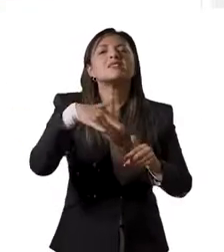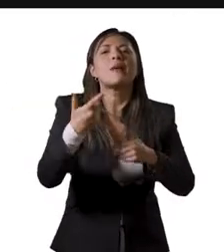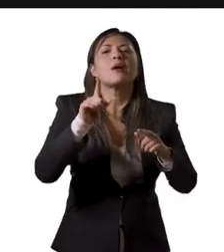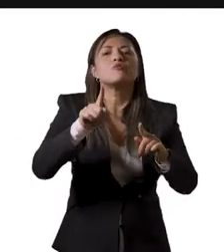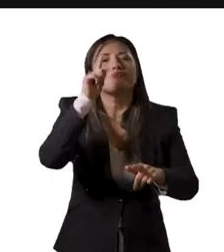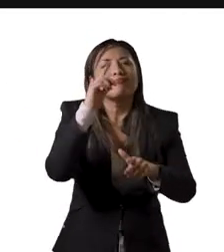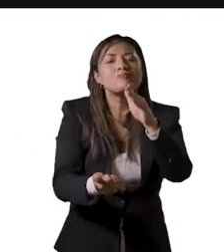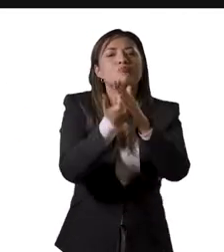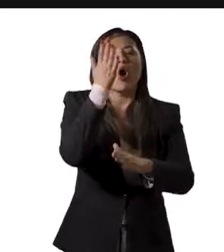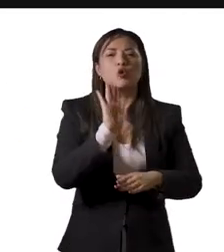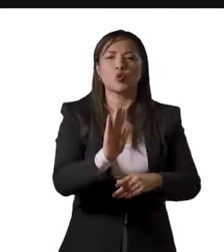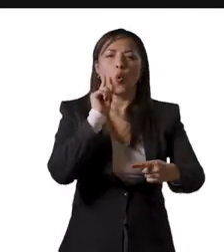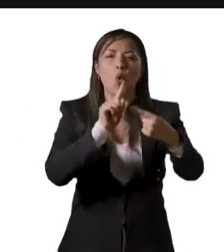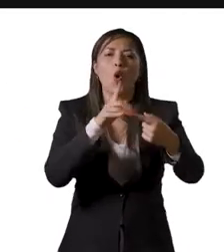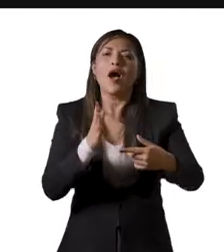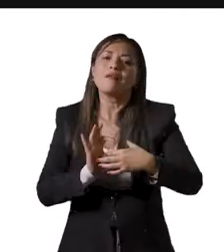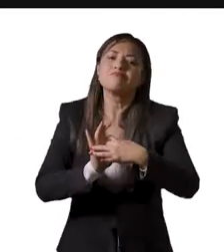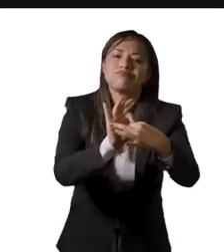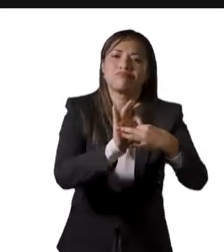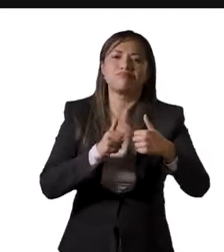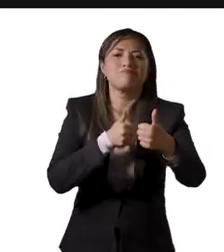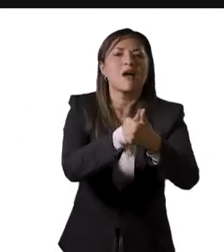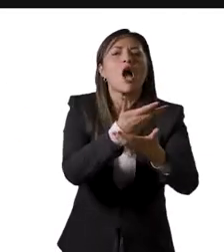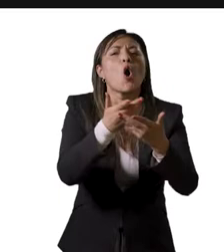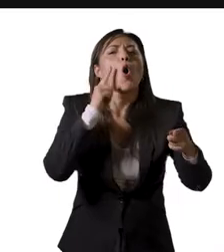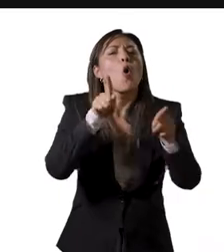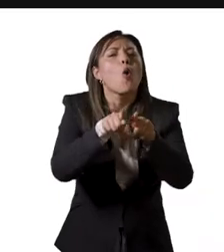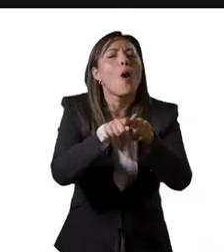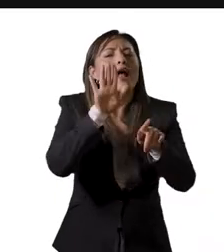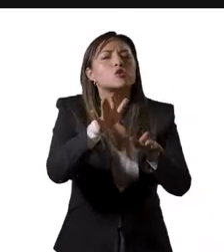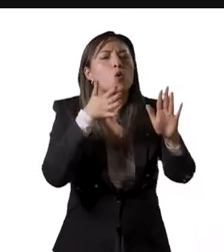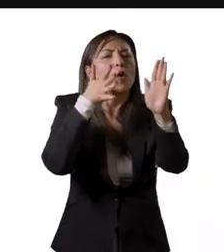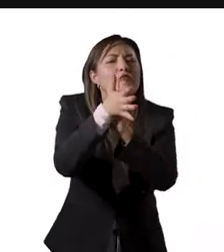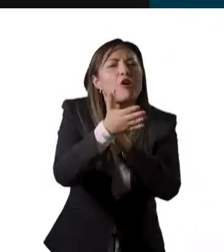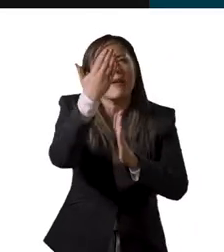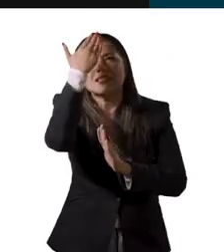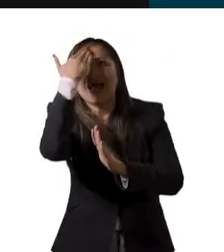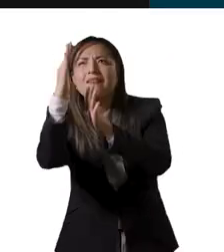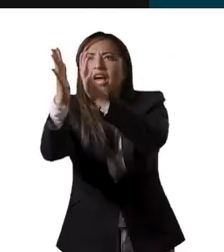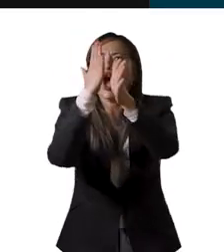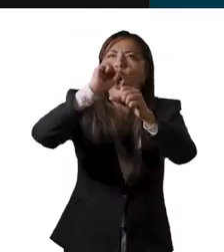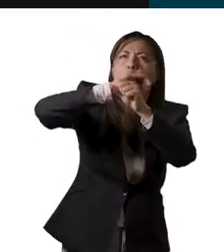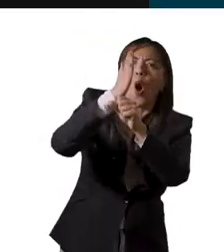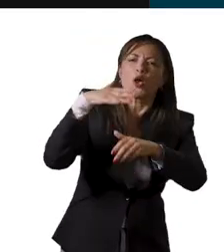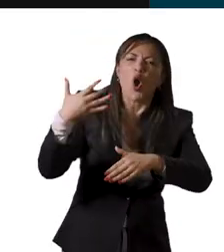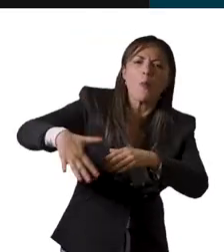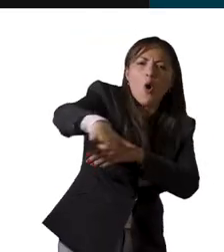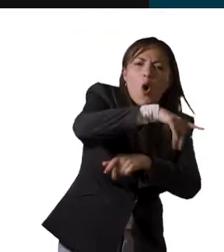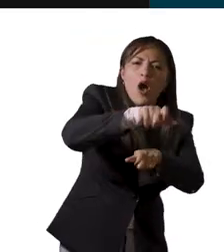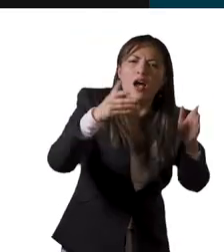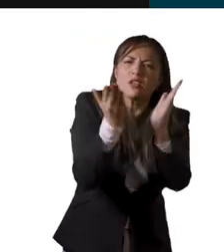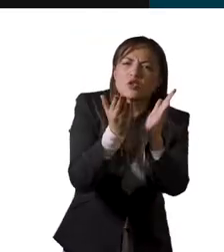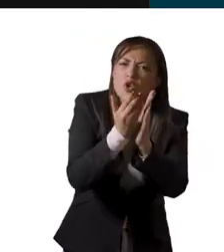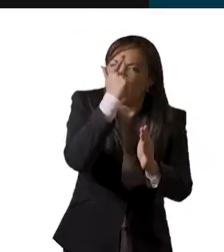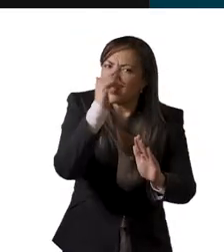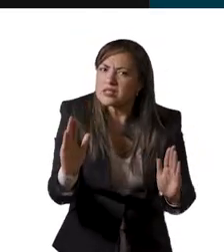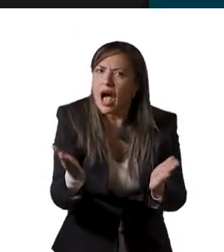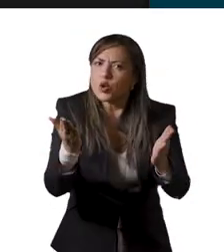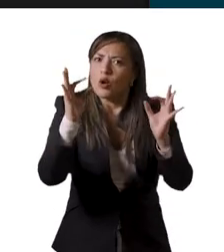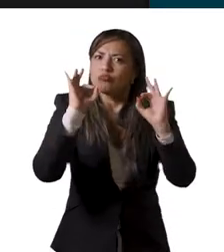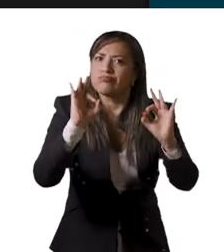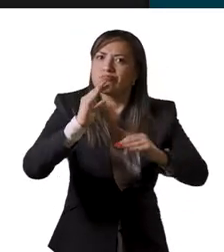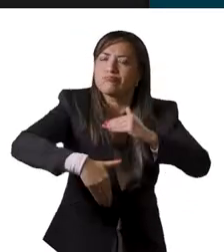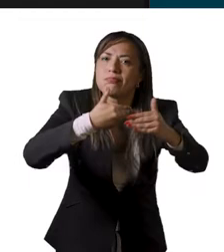aplicación Estamos Contigo, que permitió tener información actualizada de síntomas del COVID-19 entre la comunidad